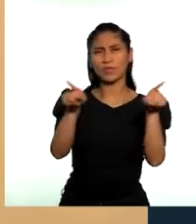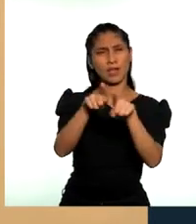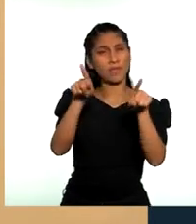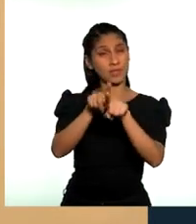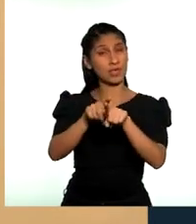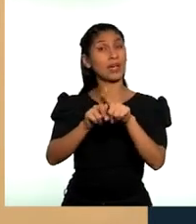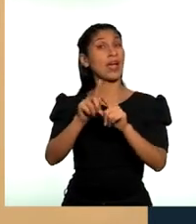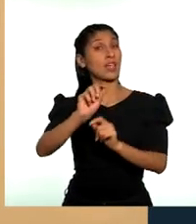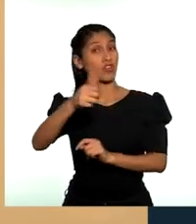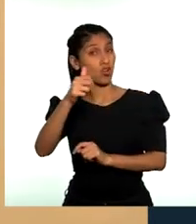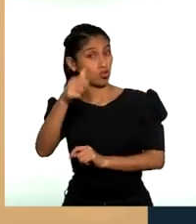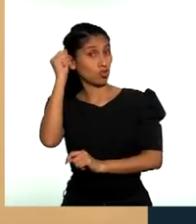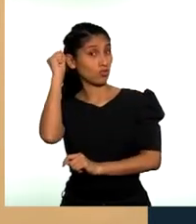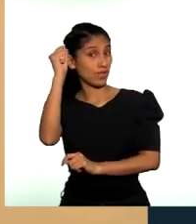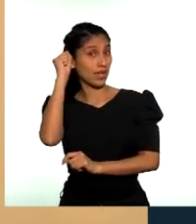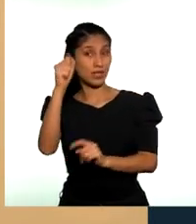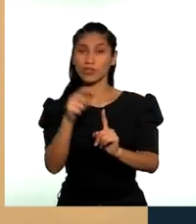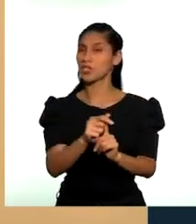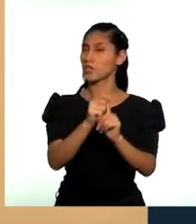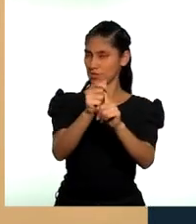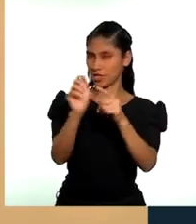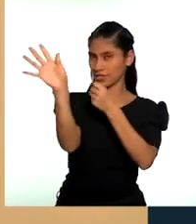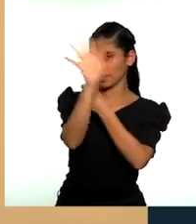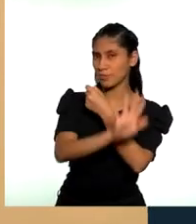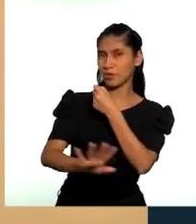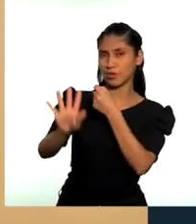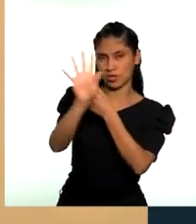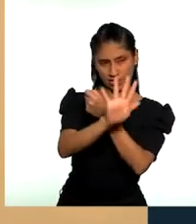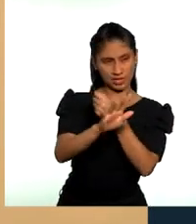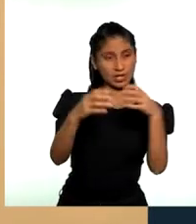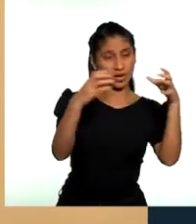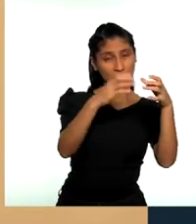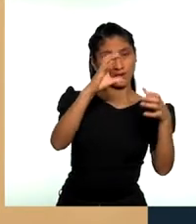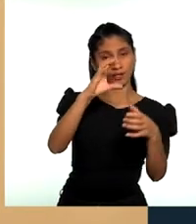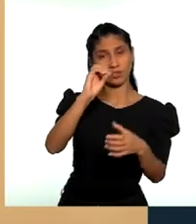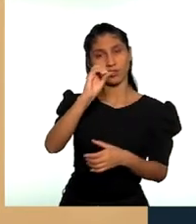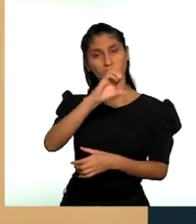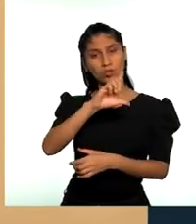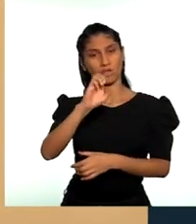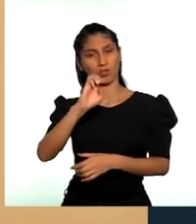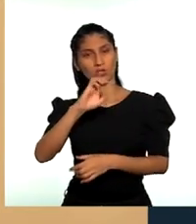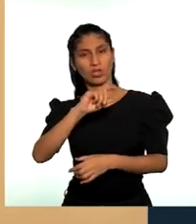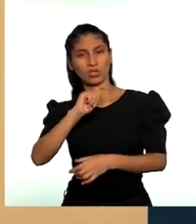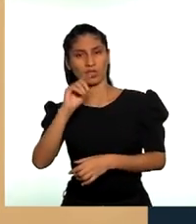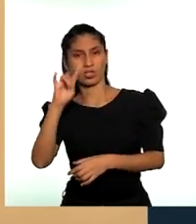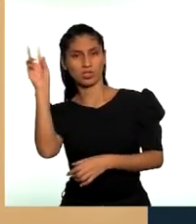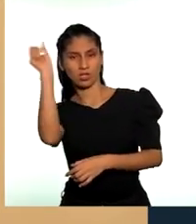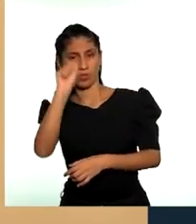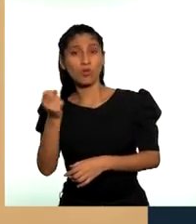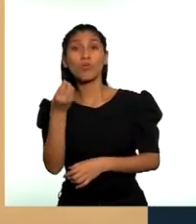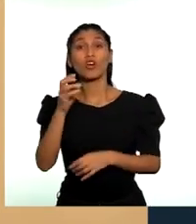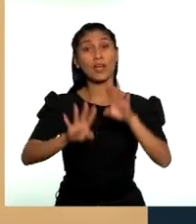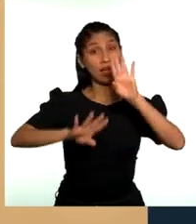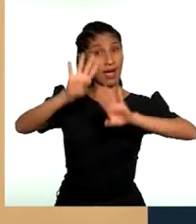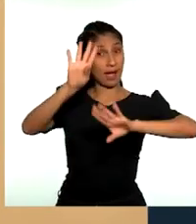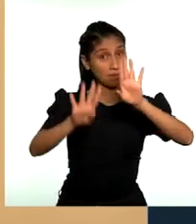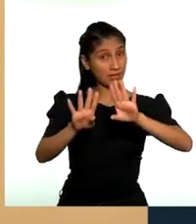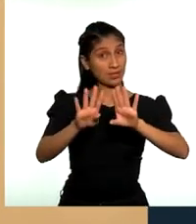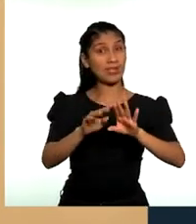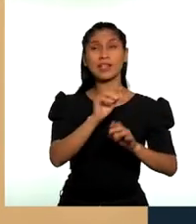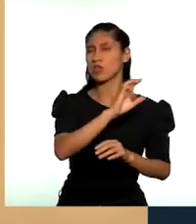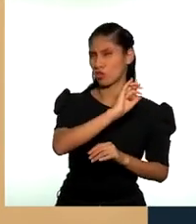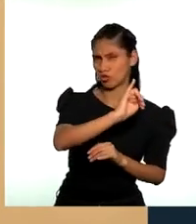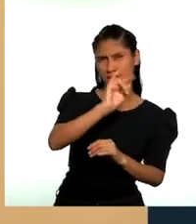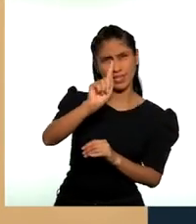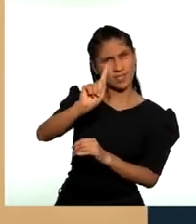especiales que protegen a colectivos, ya que a veces los individuales no